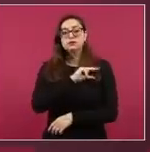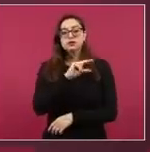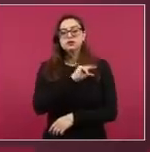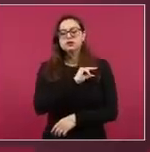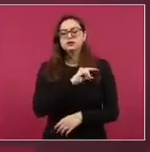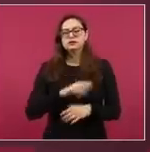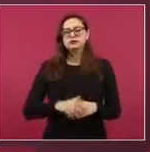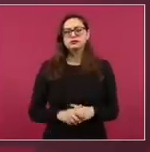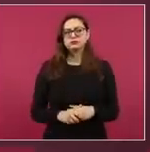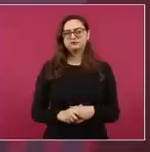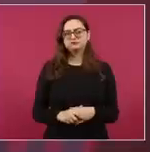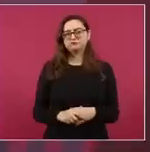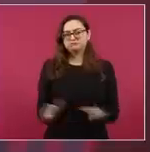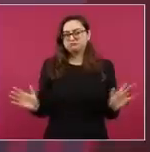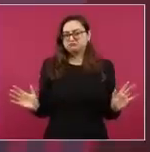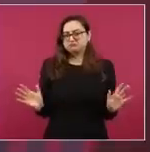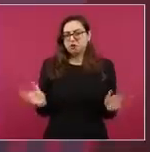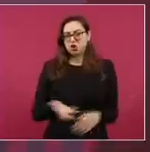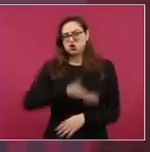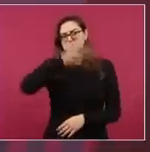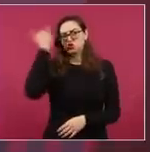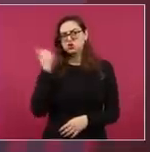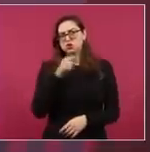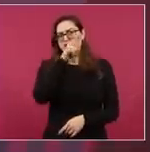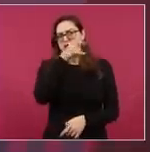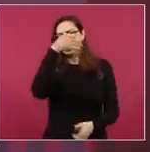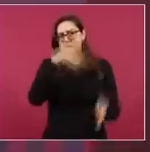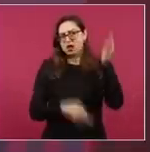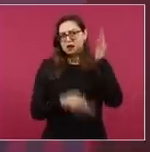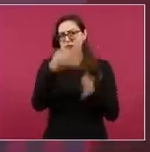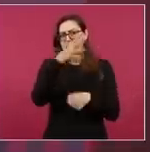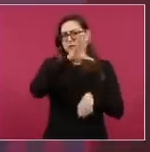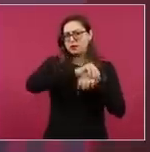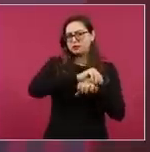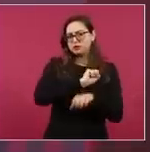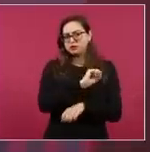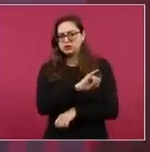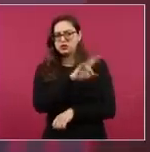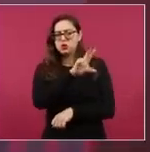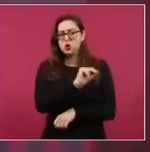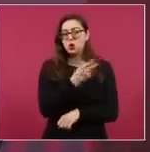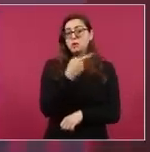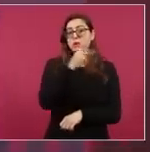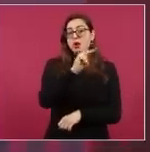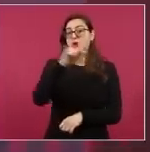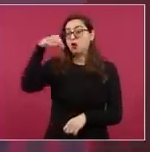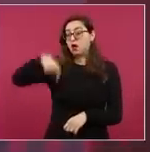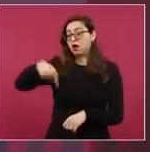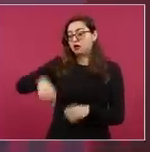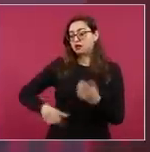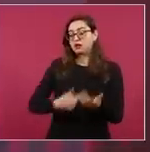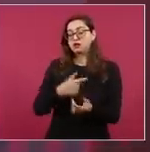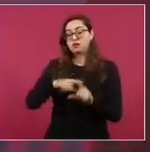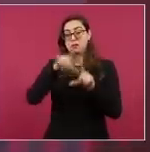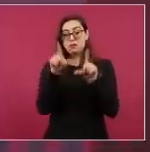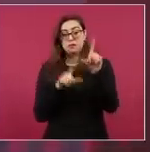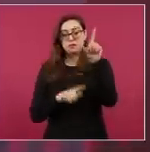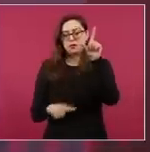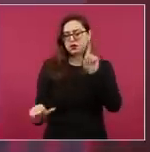que hizo Hacienda sí se encontraron